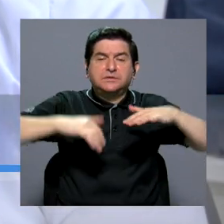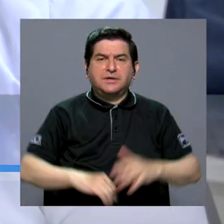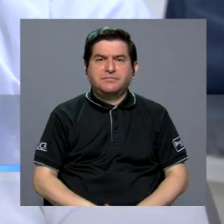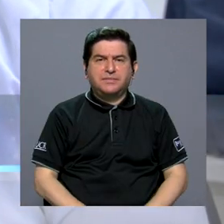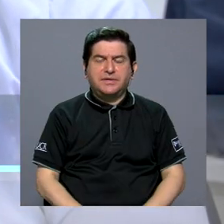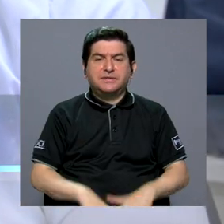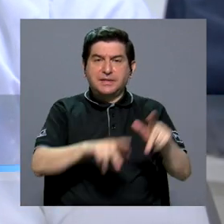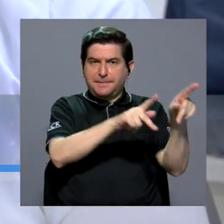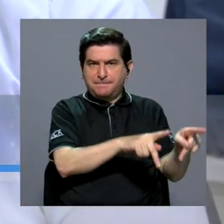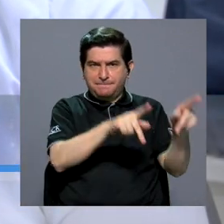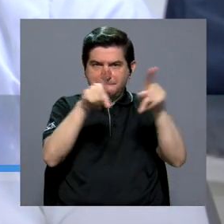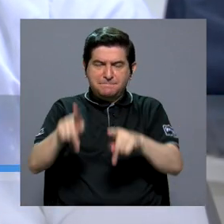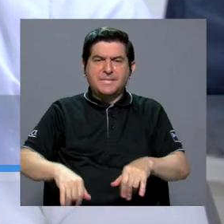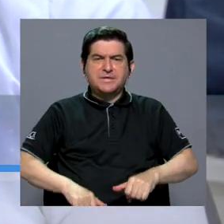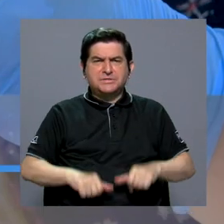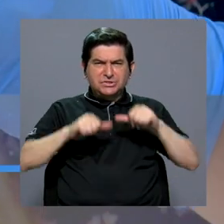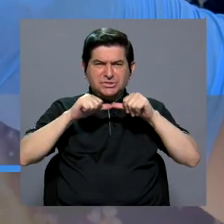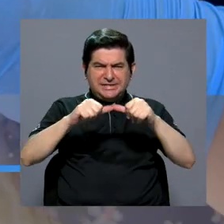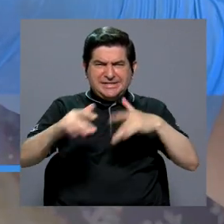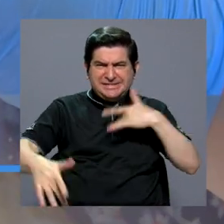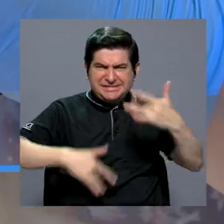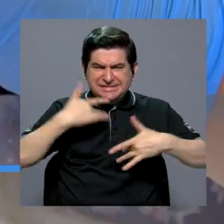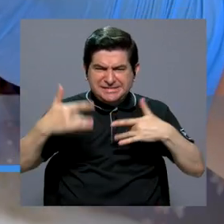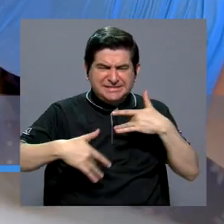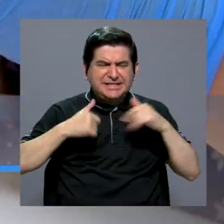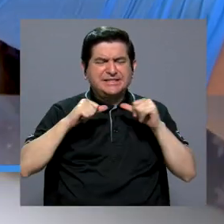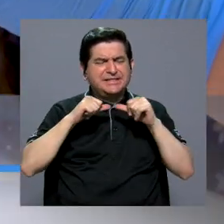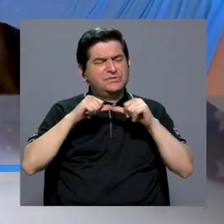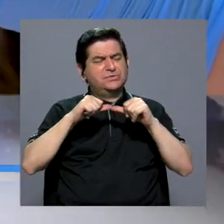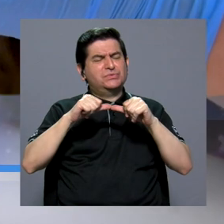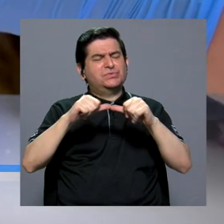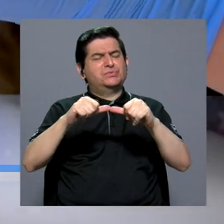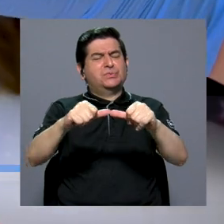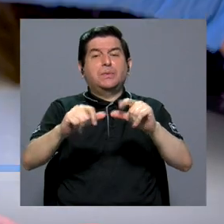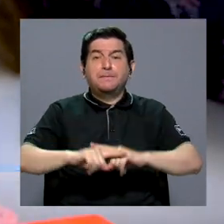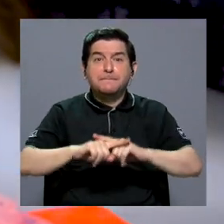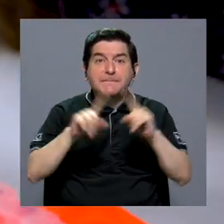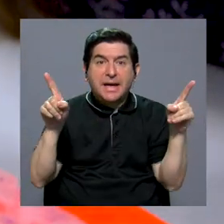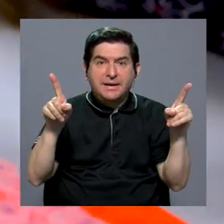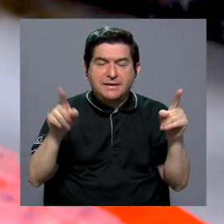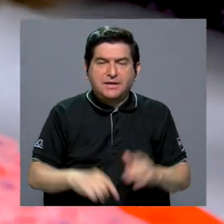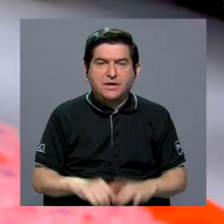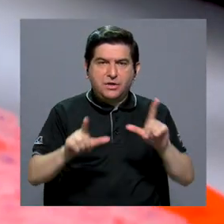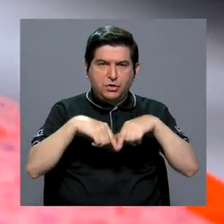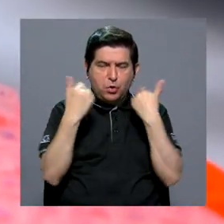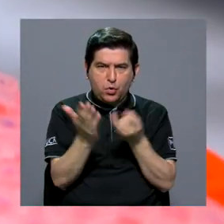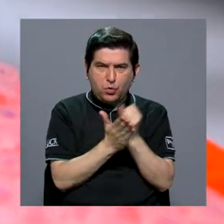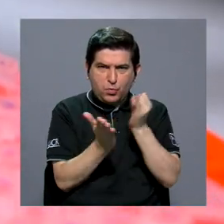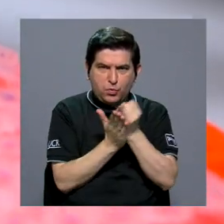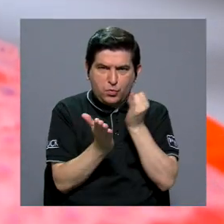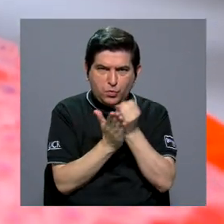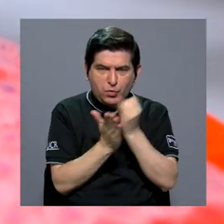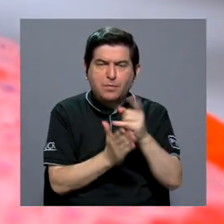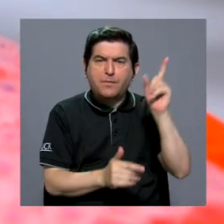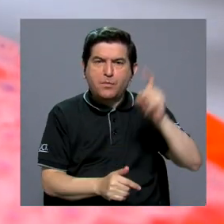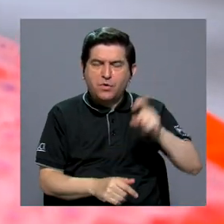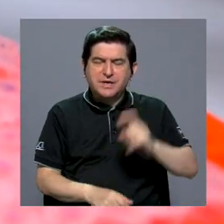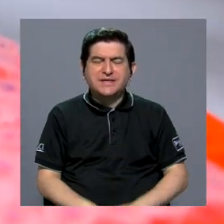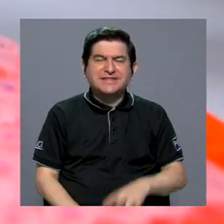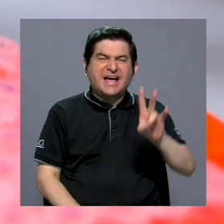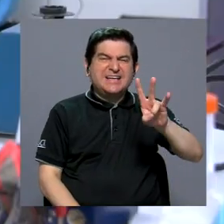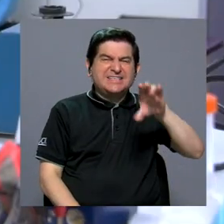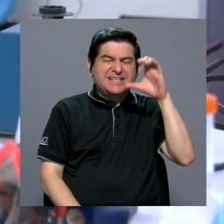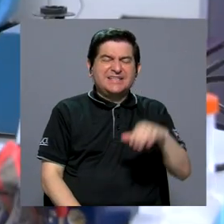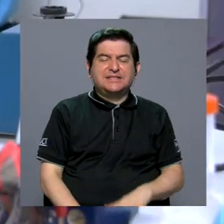ambientales ocasionan que las personas mantengan los síntomas de forma prolongada. Pero para esto, el grupo de investigadores